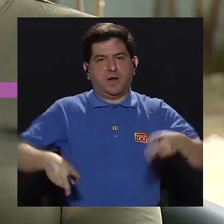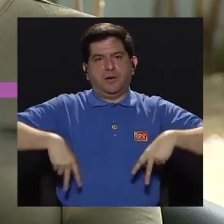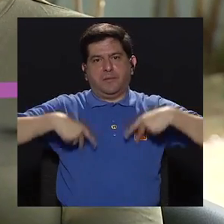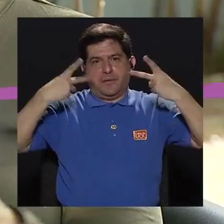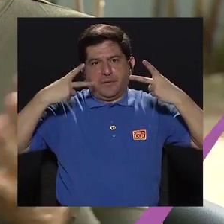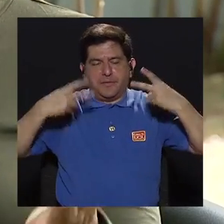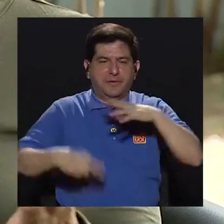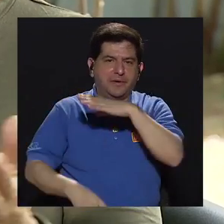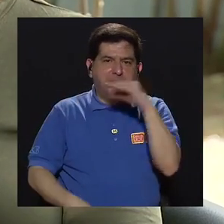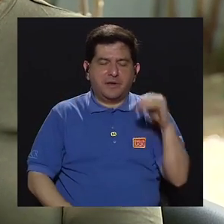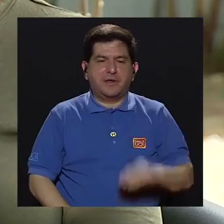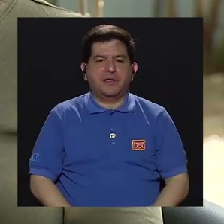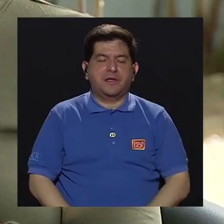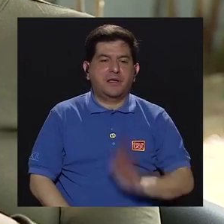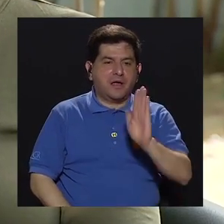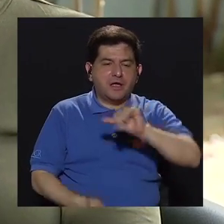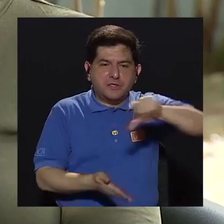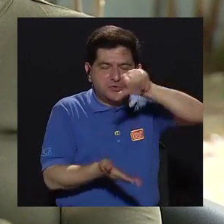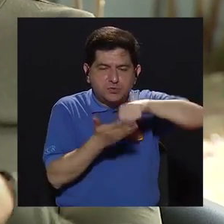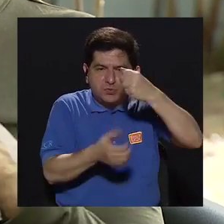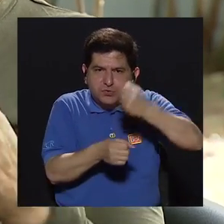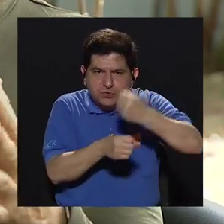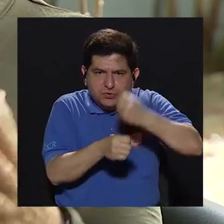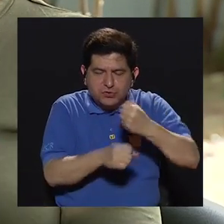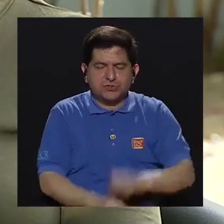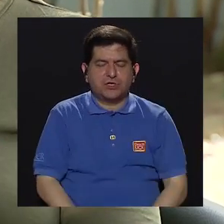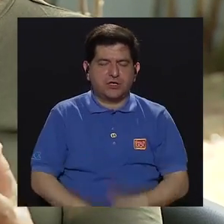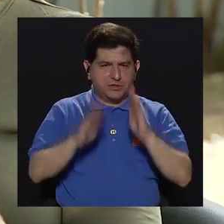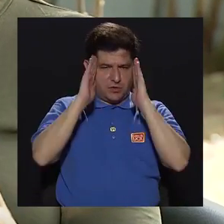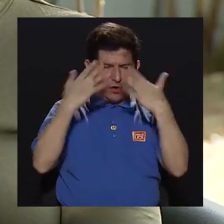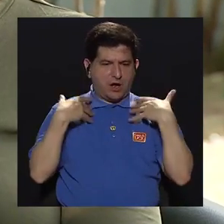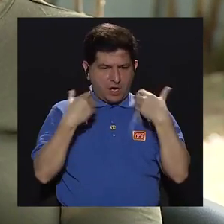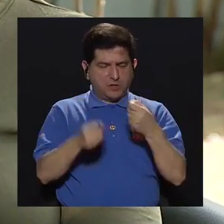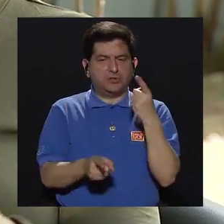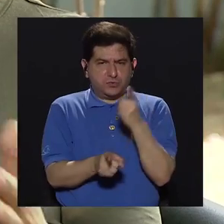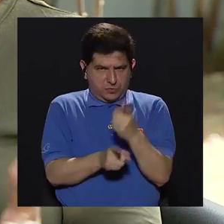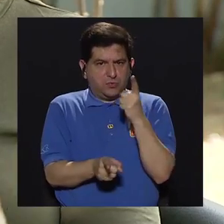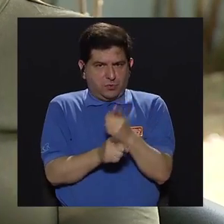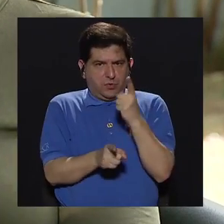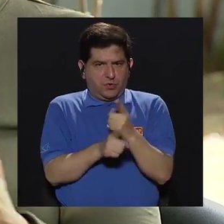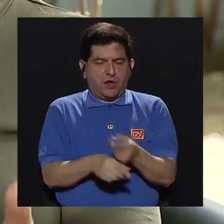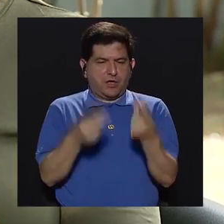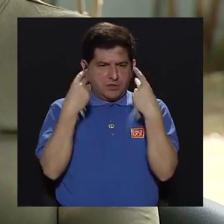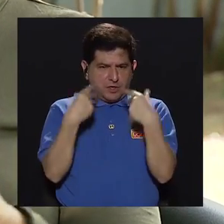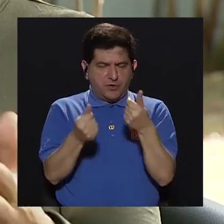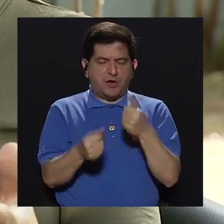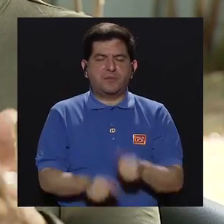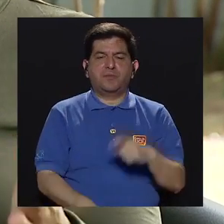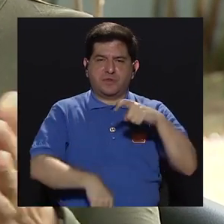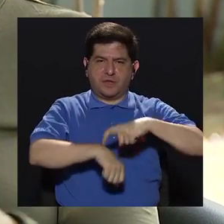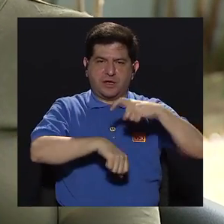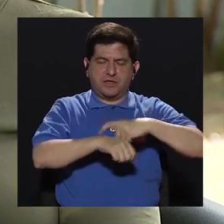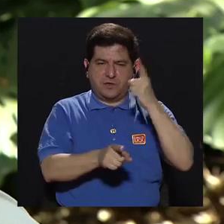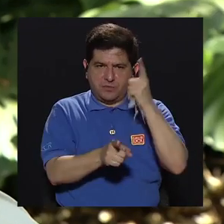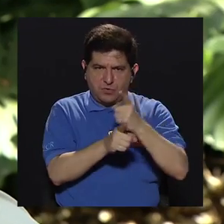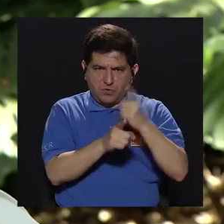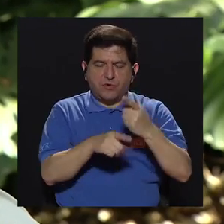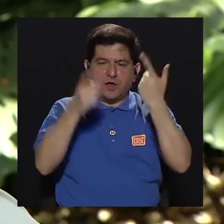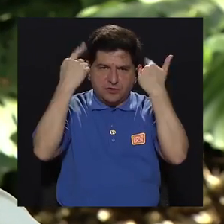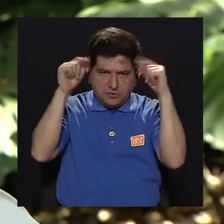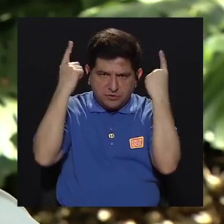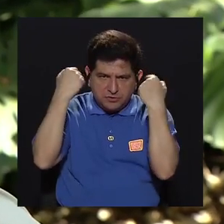mejor también en su centro de trabajo, atendiendo su salud de una forma adecuada, rápida, oportuna y eficiente.